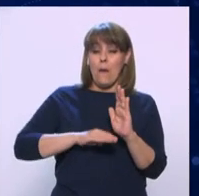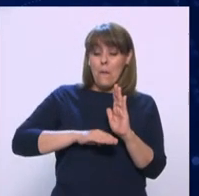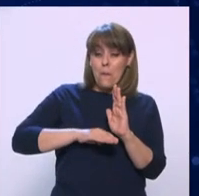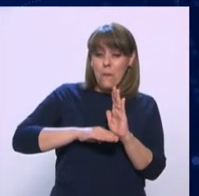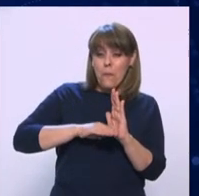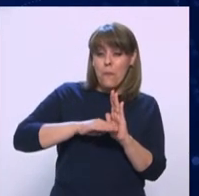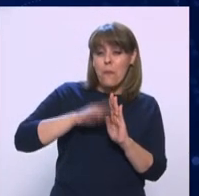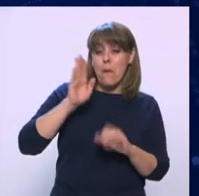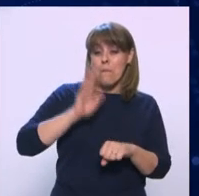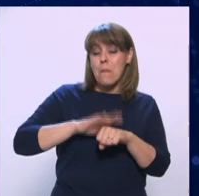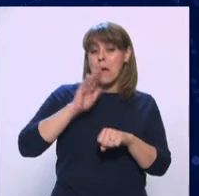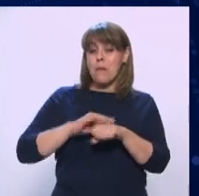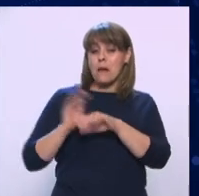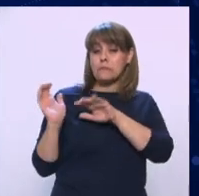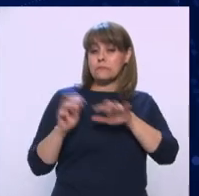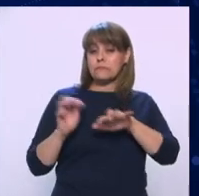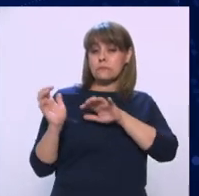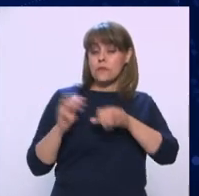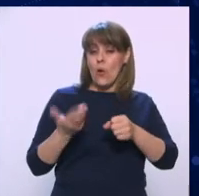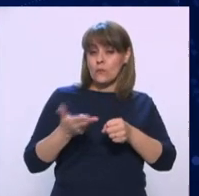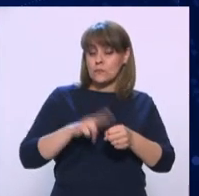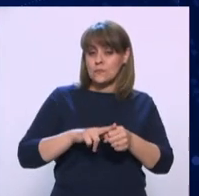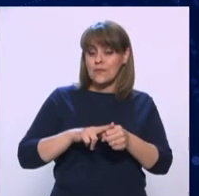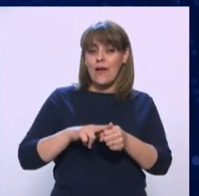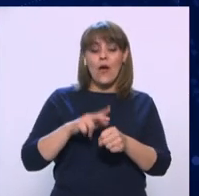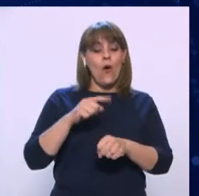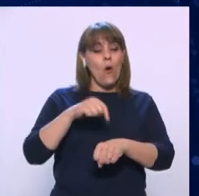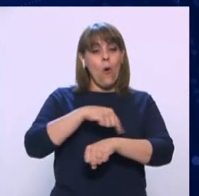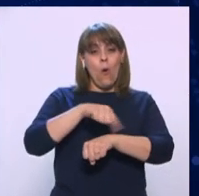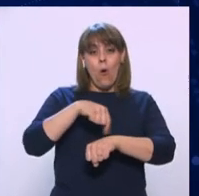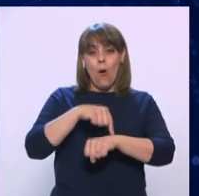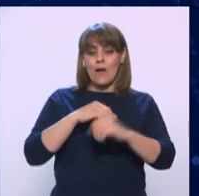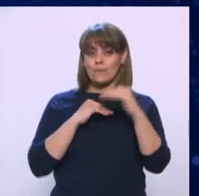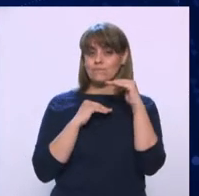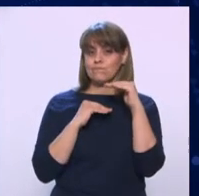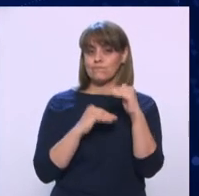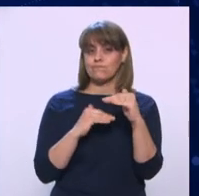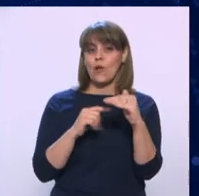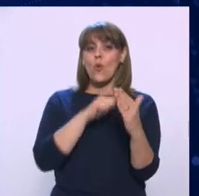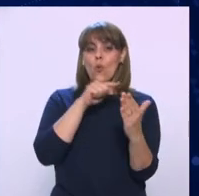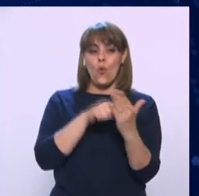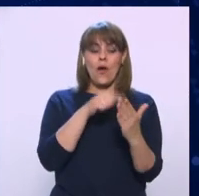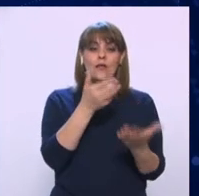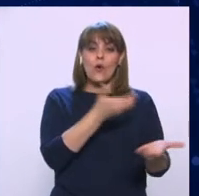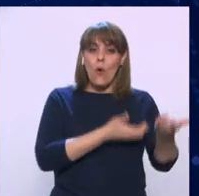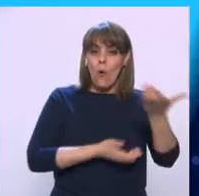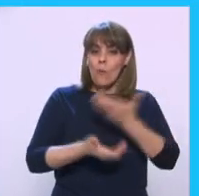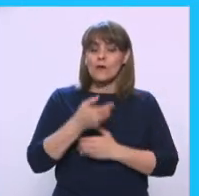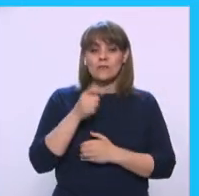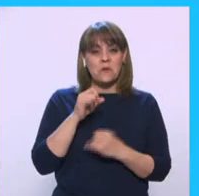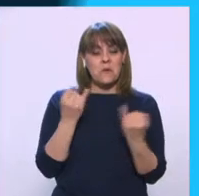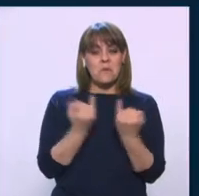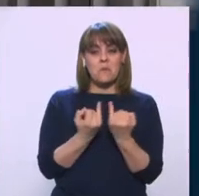hospitalizaciones se aplicarán restricciones de horarios en los establecimientos y en los centros comerciales.